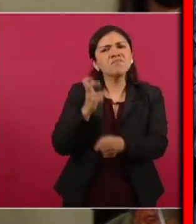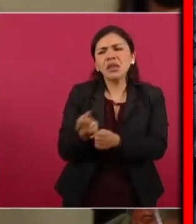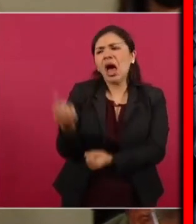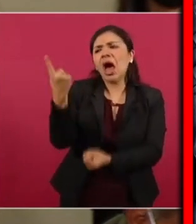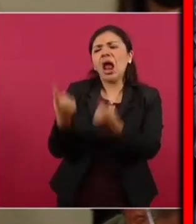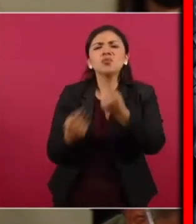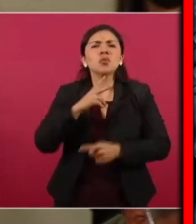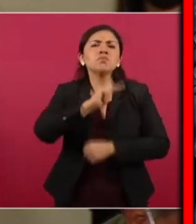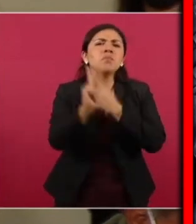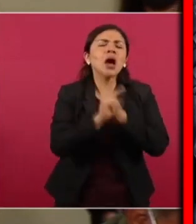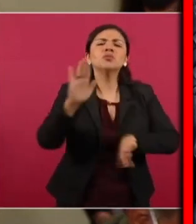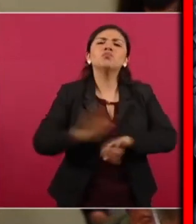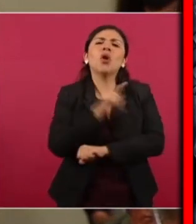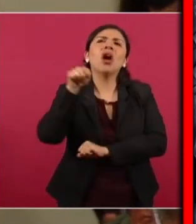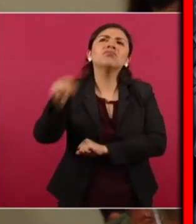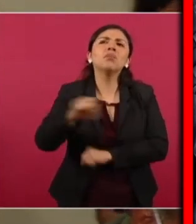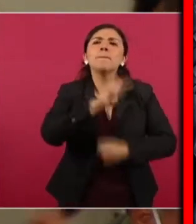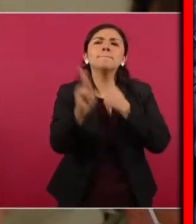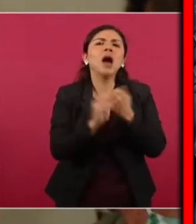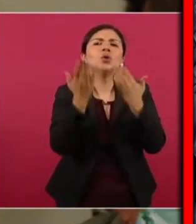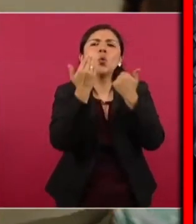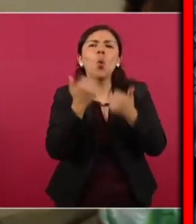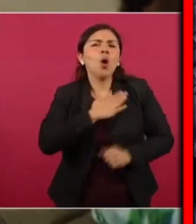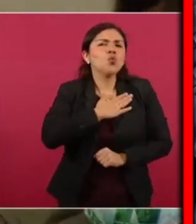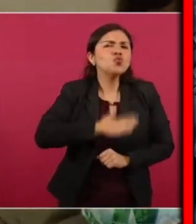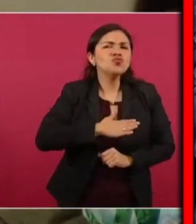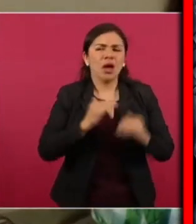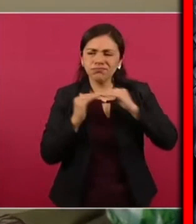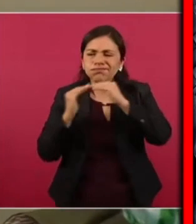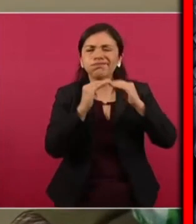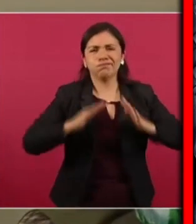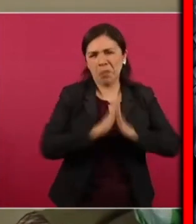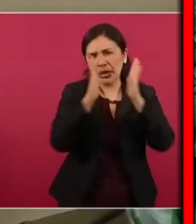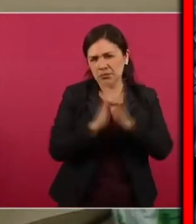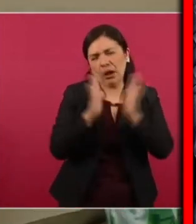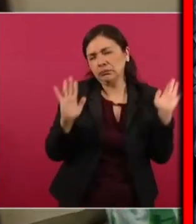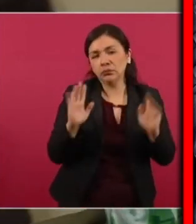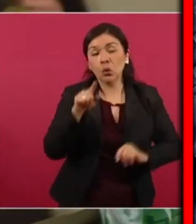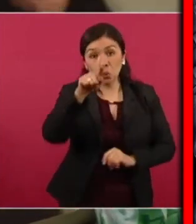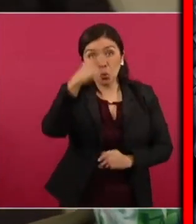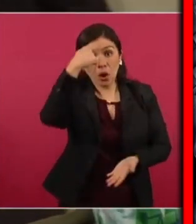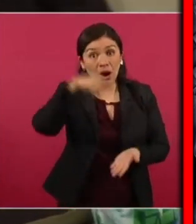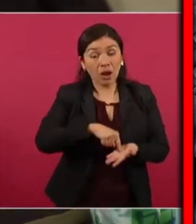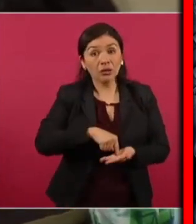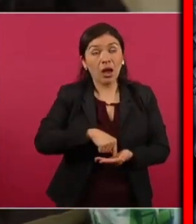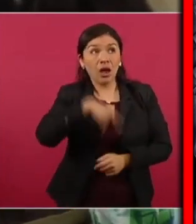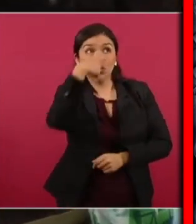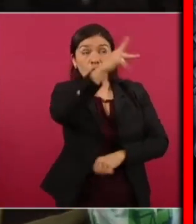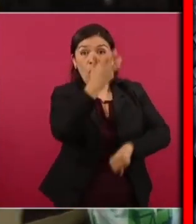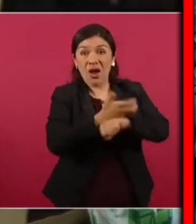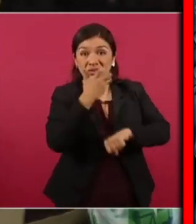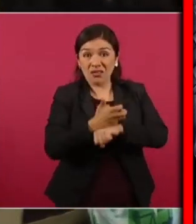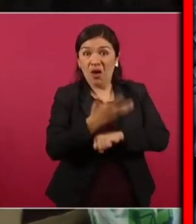democracia en ciertos países usted cree que la democracia de Estados Unidos